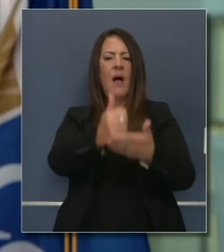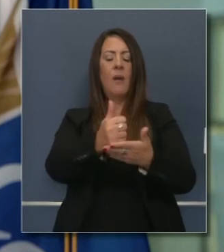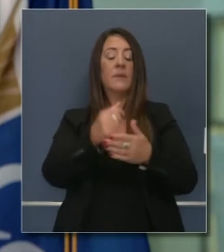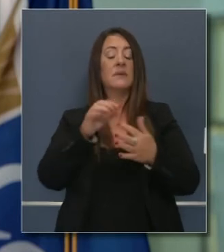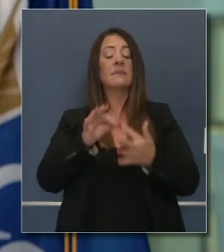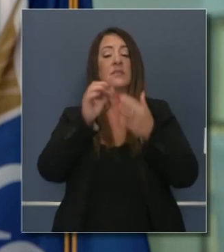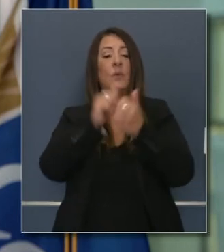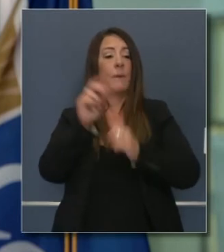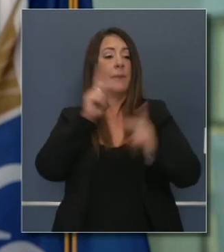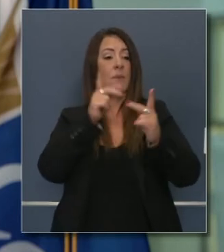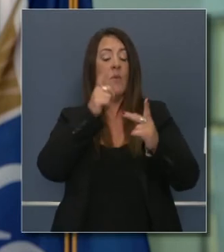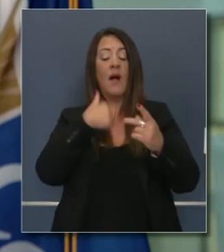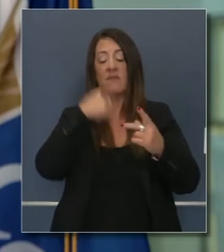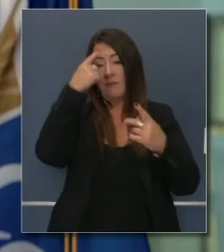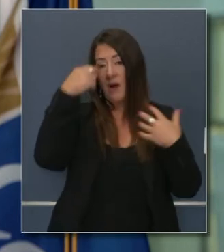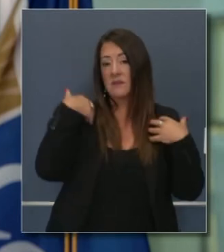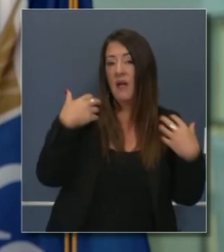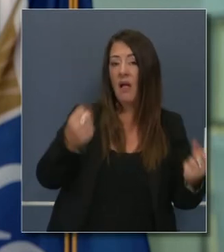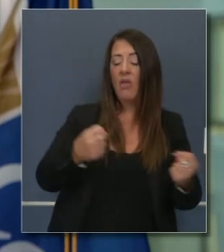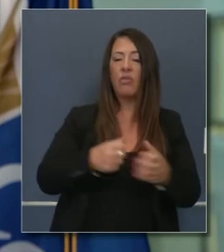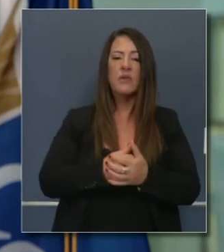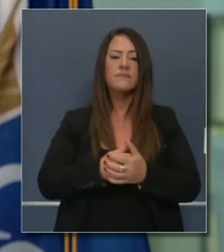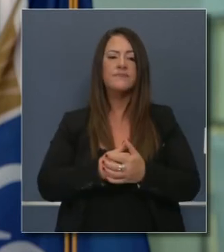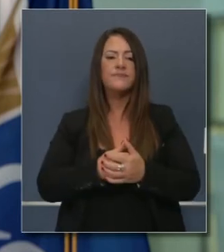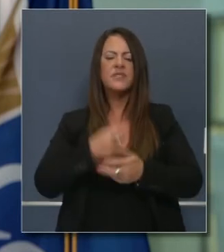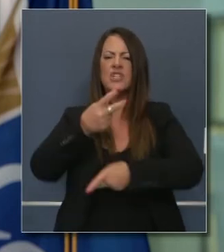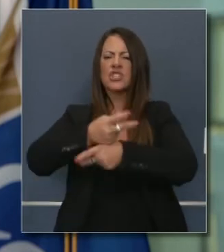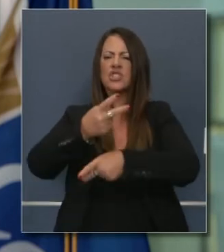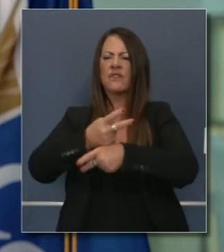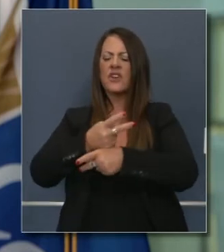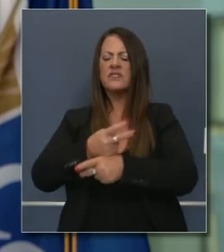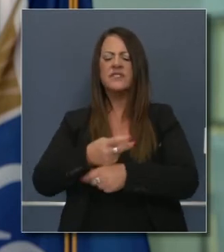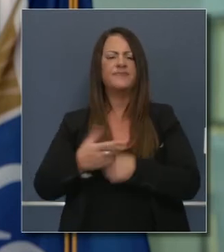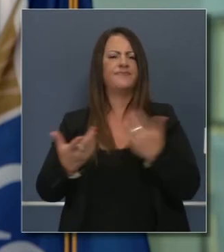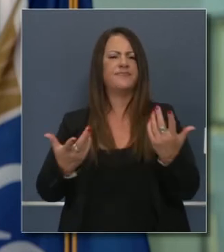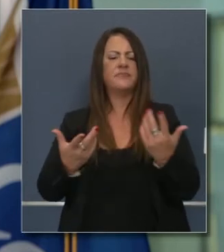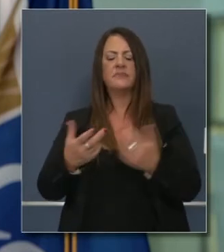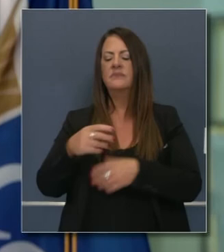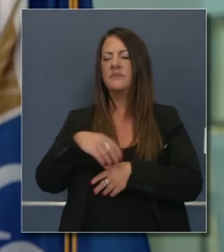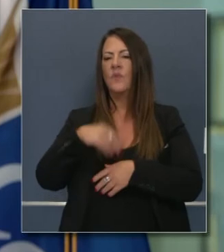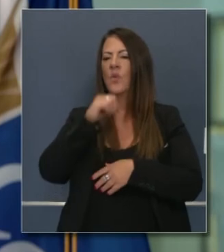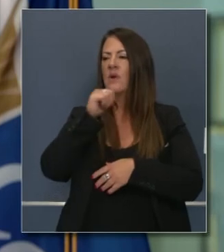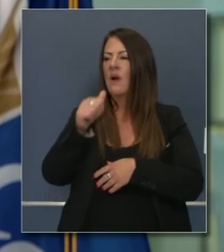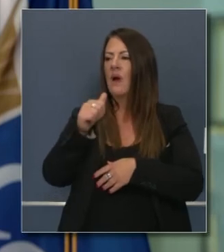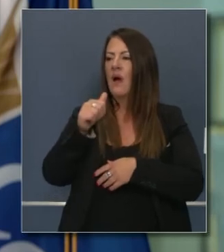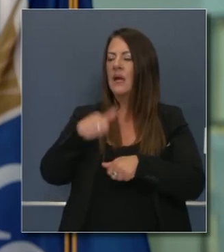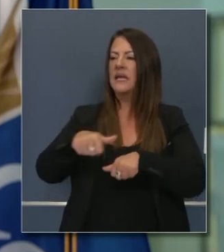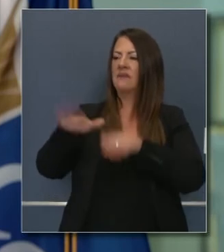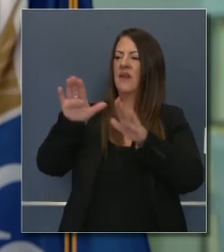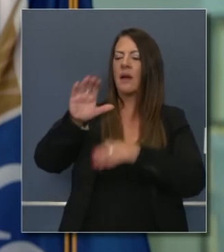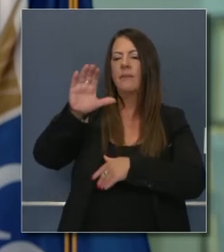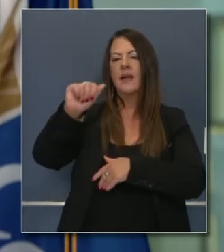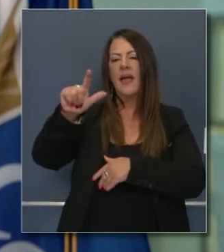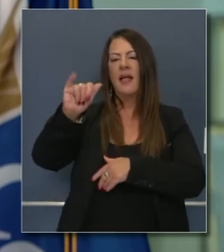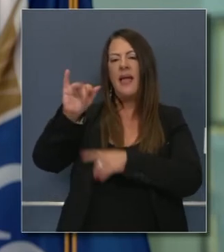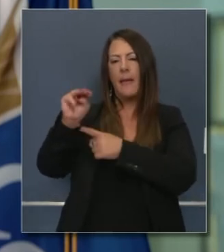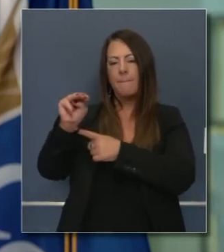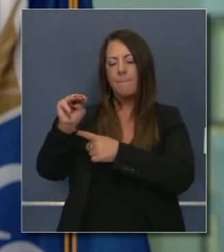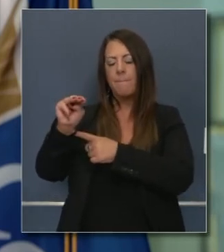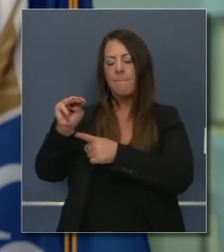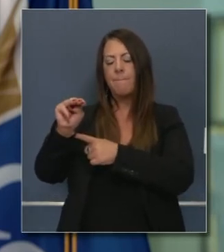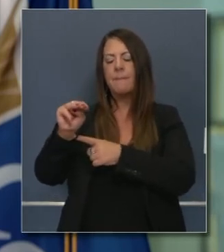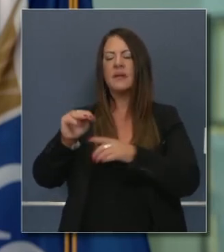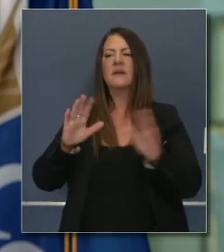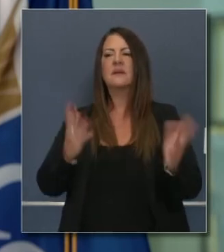ejemplo, en nuestras propuestas que hemos hablado de CalAIM. No estamos alejándonos de CalAIM, no le estamos dando la vuelta,